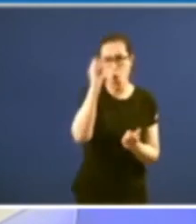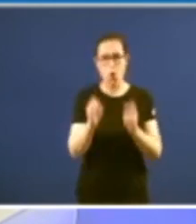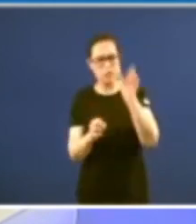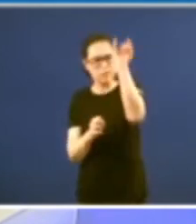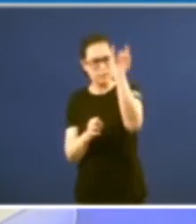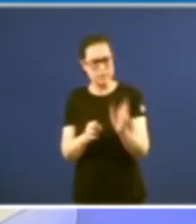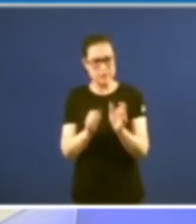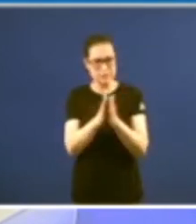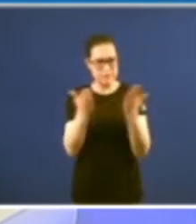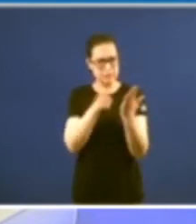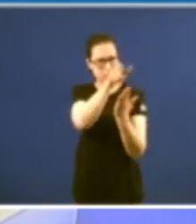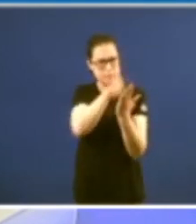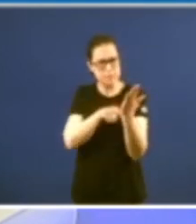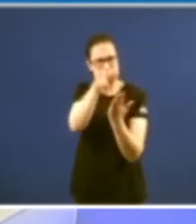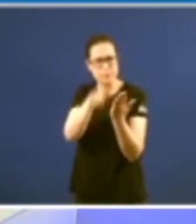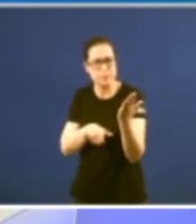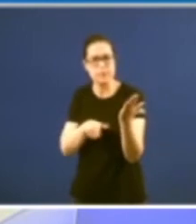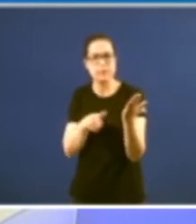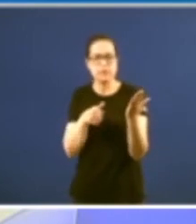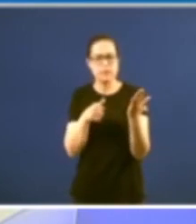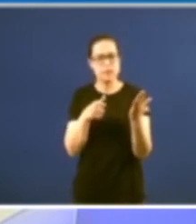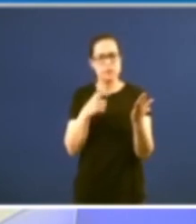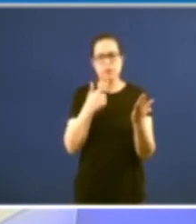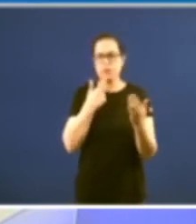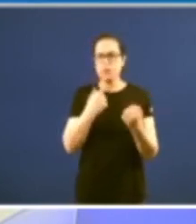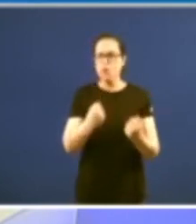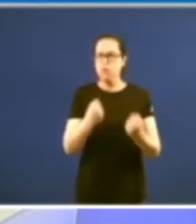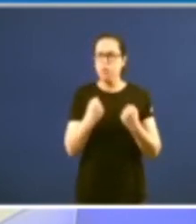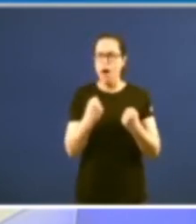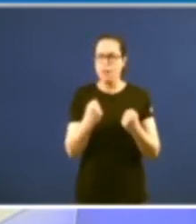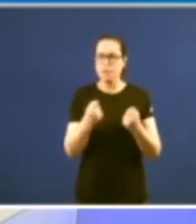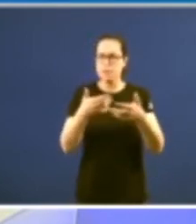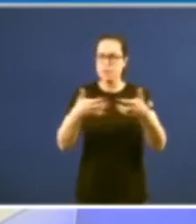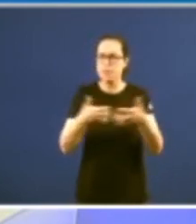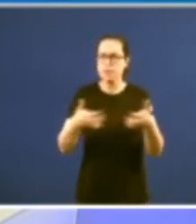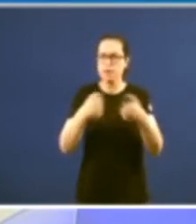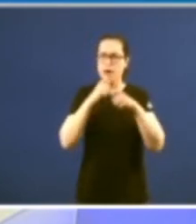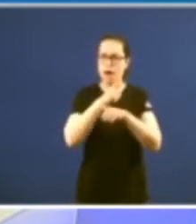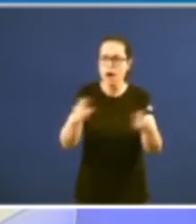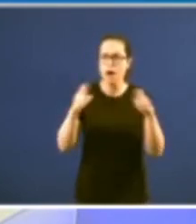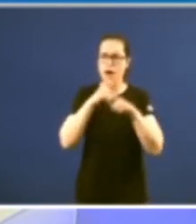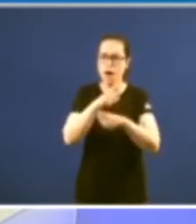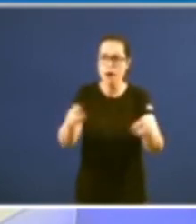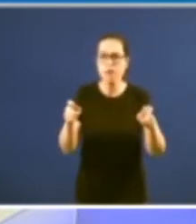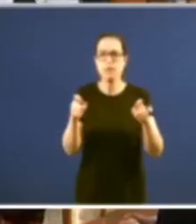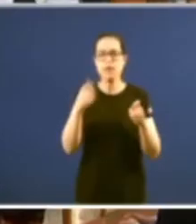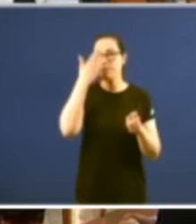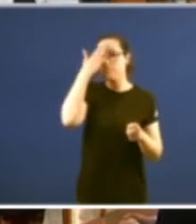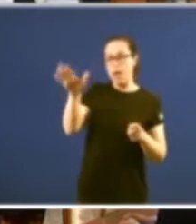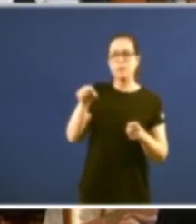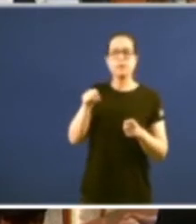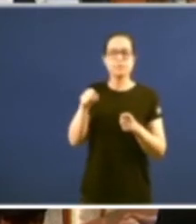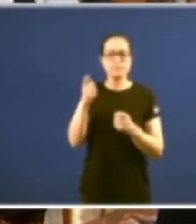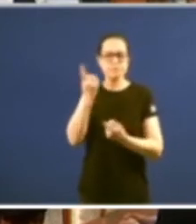alertaban cada vez con verbas máis contundentes dos perigos da sucursalización política mentras asudaban a diagnosticar os